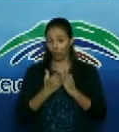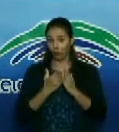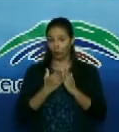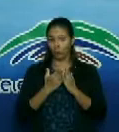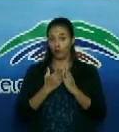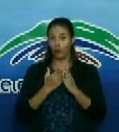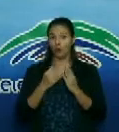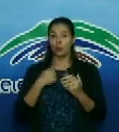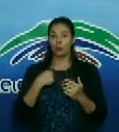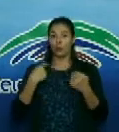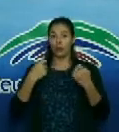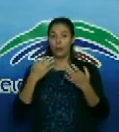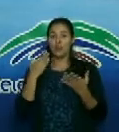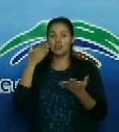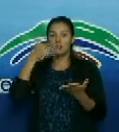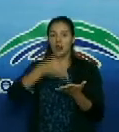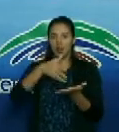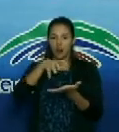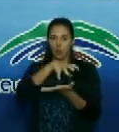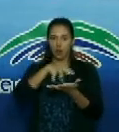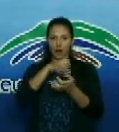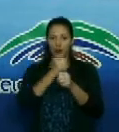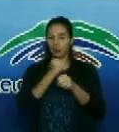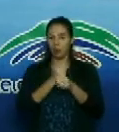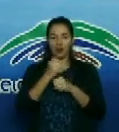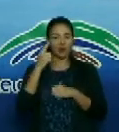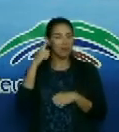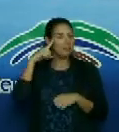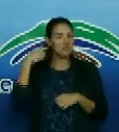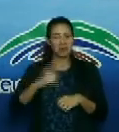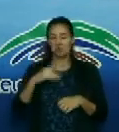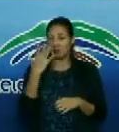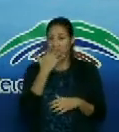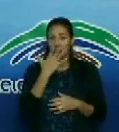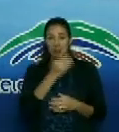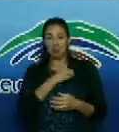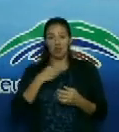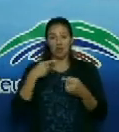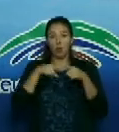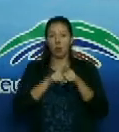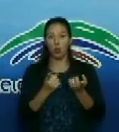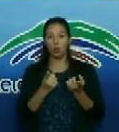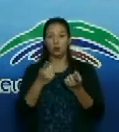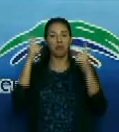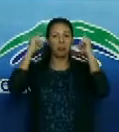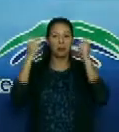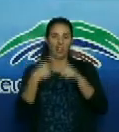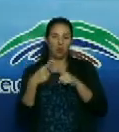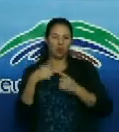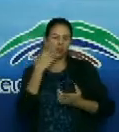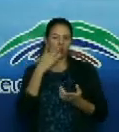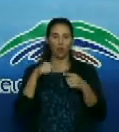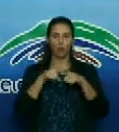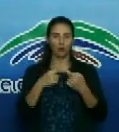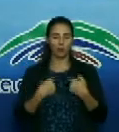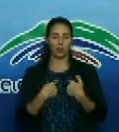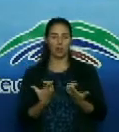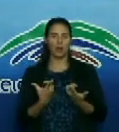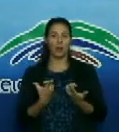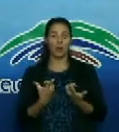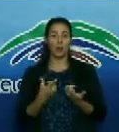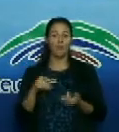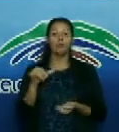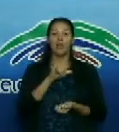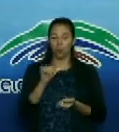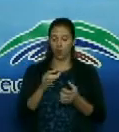un lugar a trabajar que no sabía con quien iba a trabajar porque realmente tenía un colectivo que también es algo que tengo que